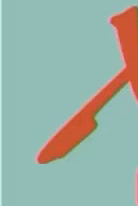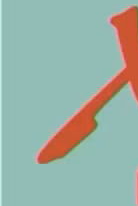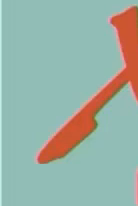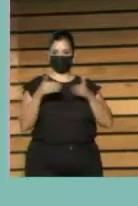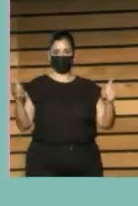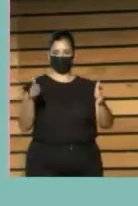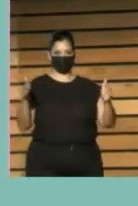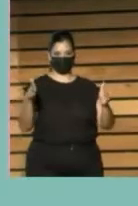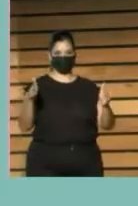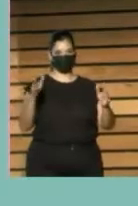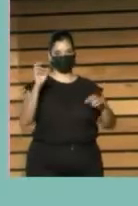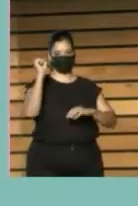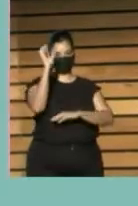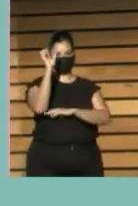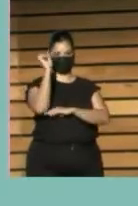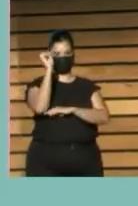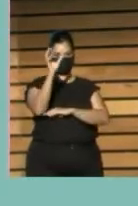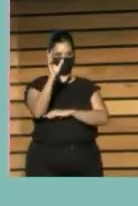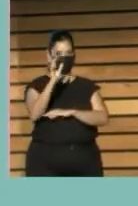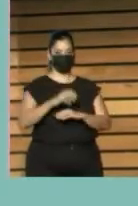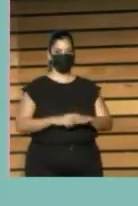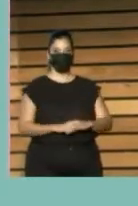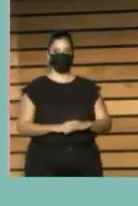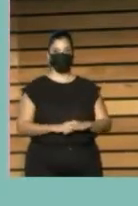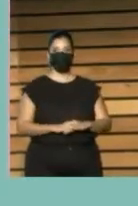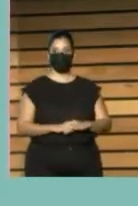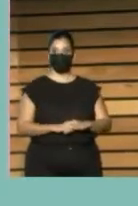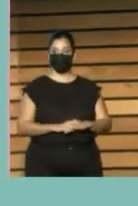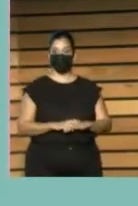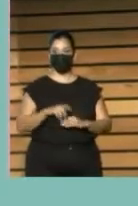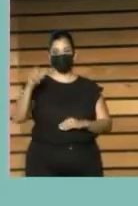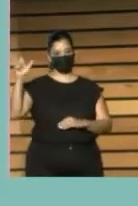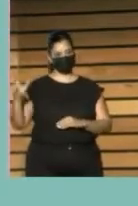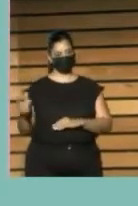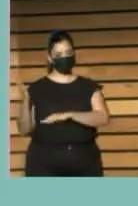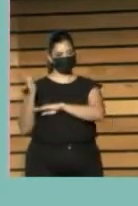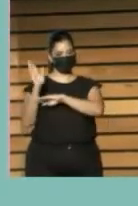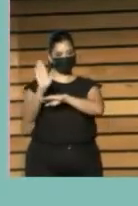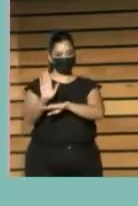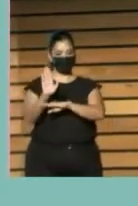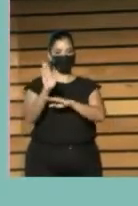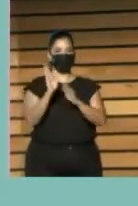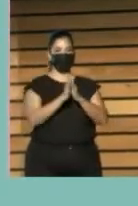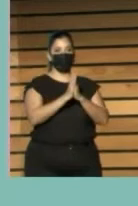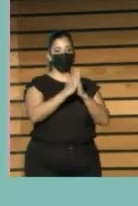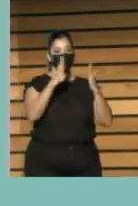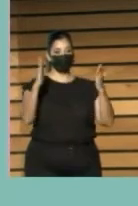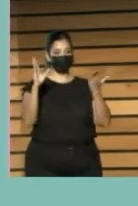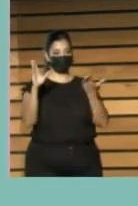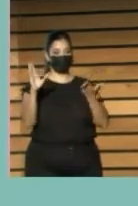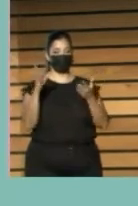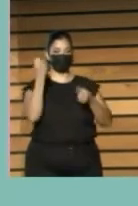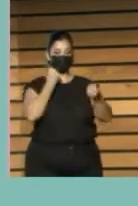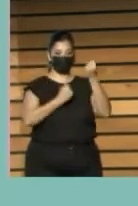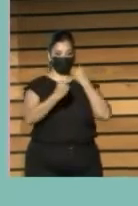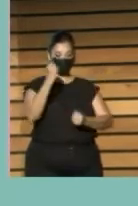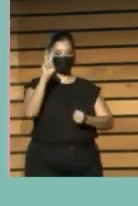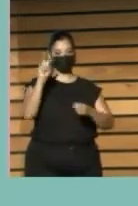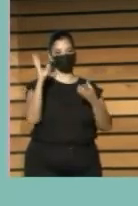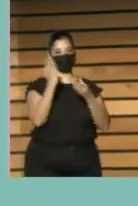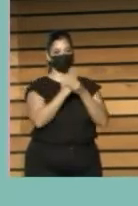jornada Ragnar Audunson es profesor de Biblioteconomía y Ciencias de la Documentación